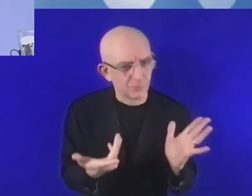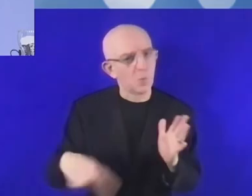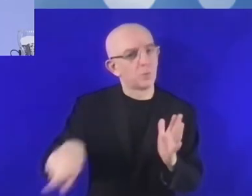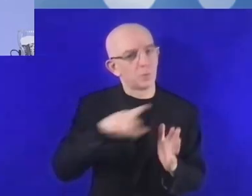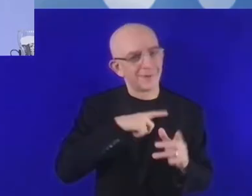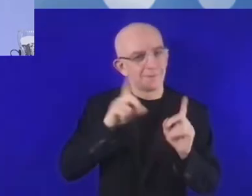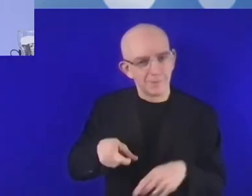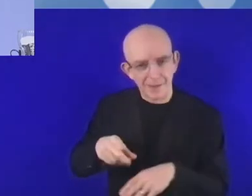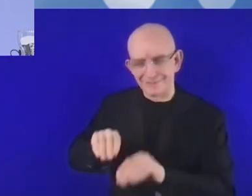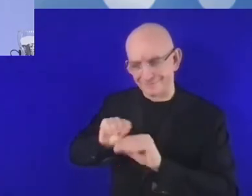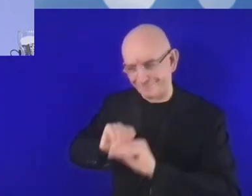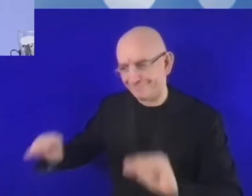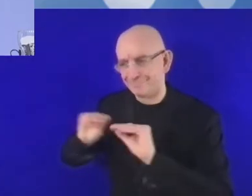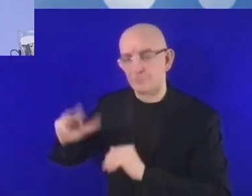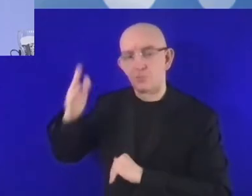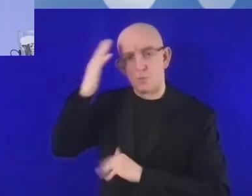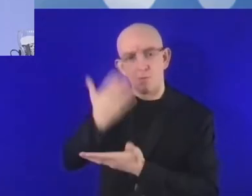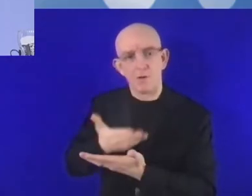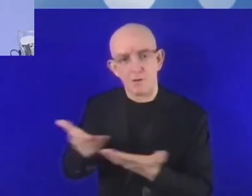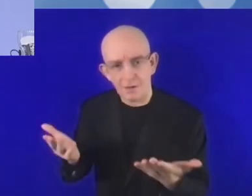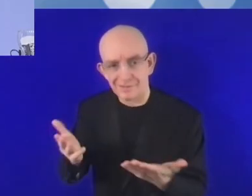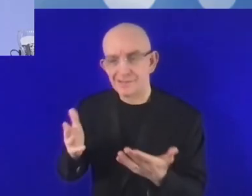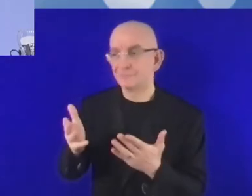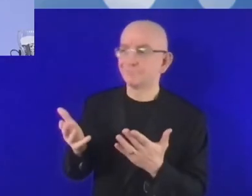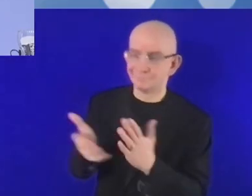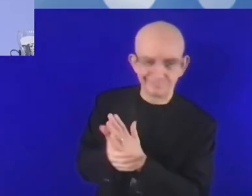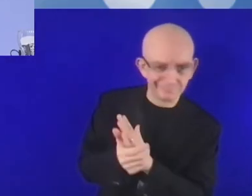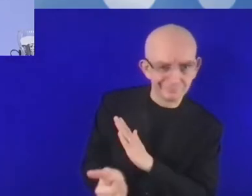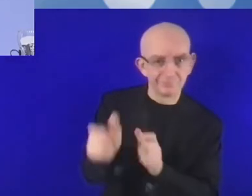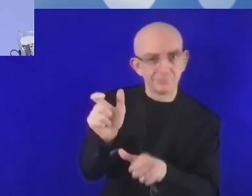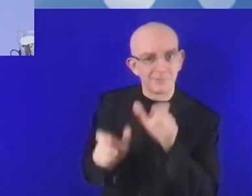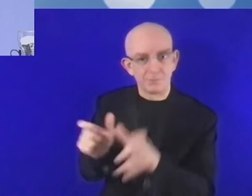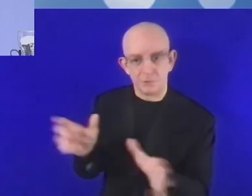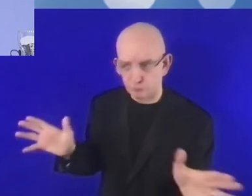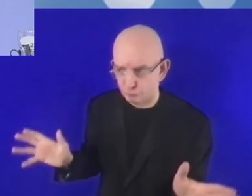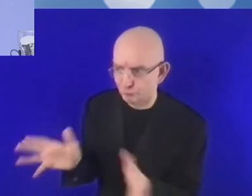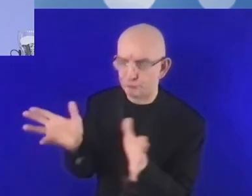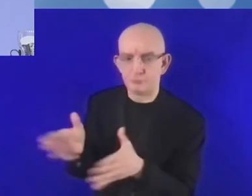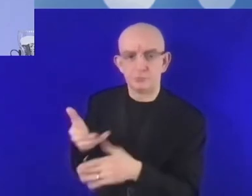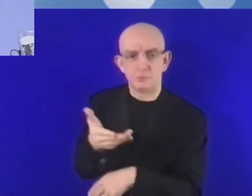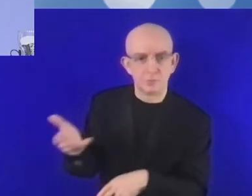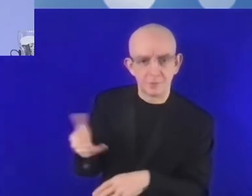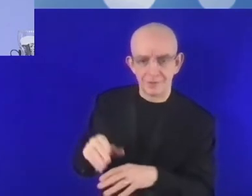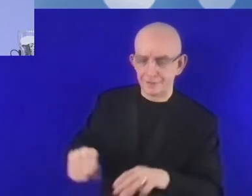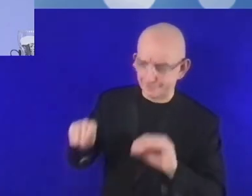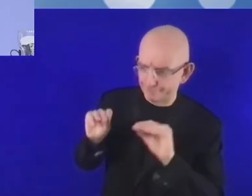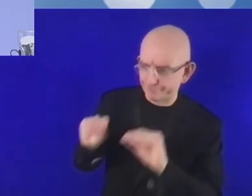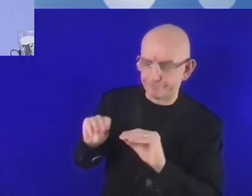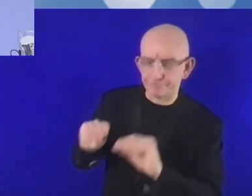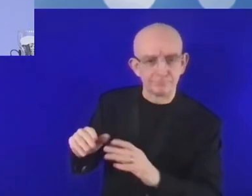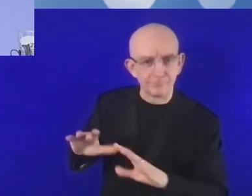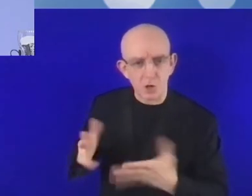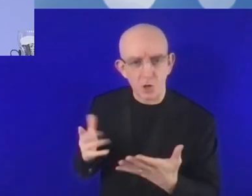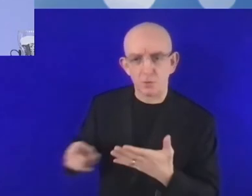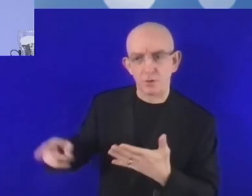oportunidades. Por eso mismo tenemos que aumentar la conciencia y fomentar, ofrecer formación en el